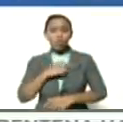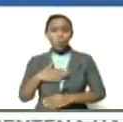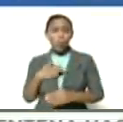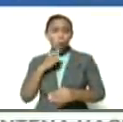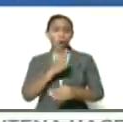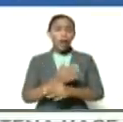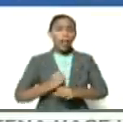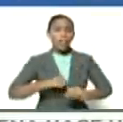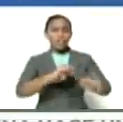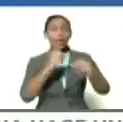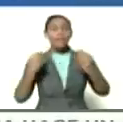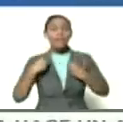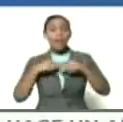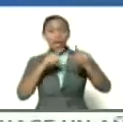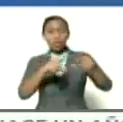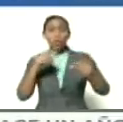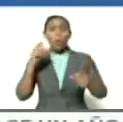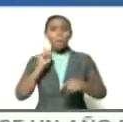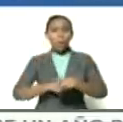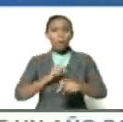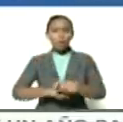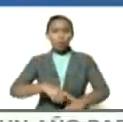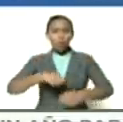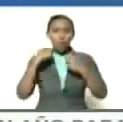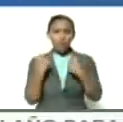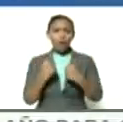la vanguardia vivir esos momentos cruentos